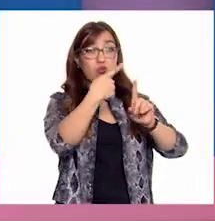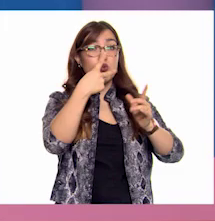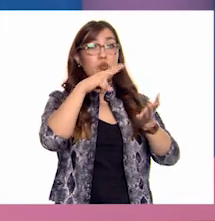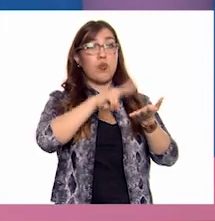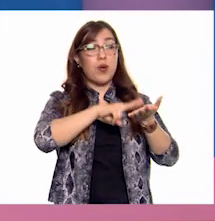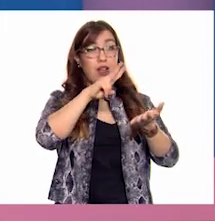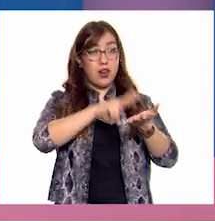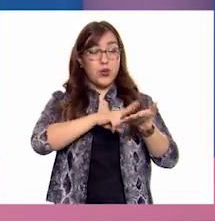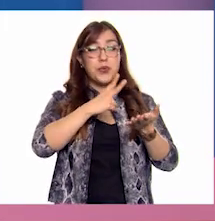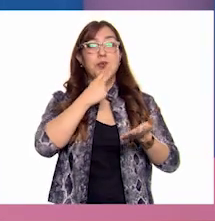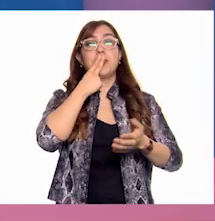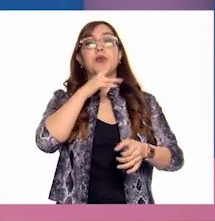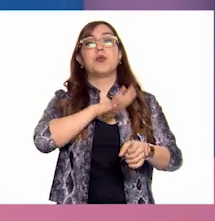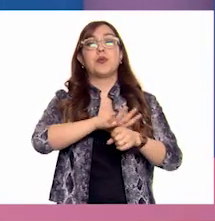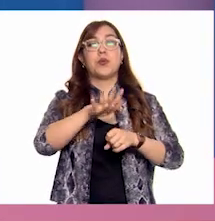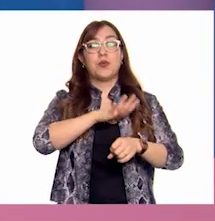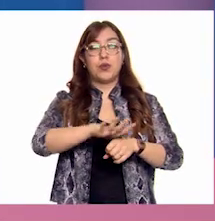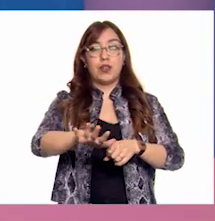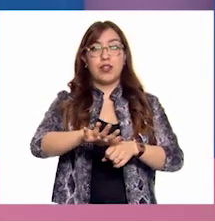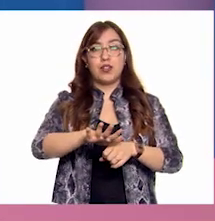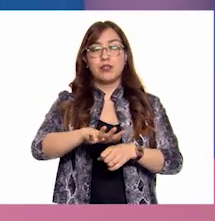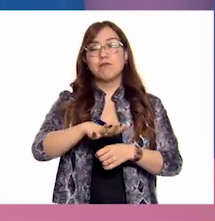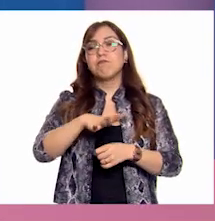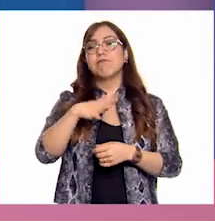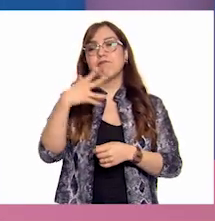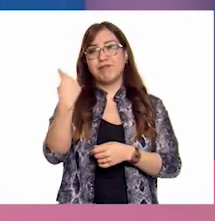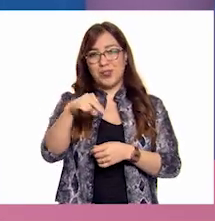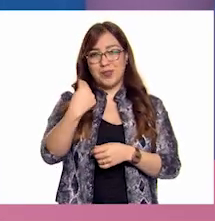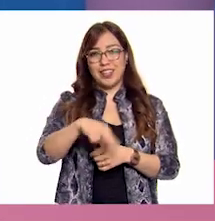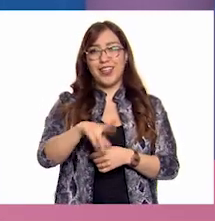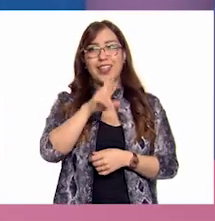R-E-S-P-E-T-O. ¡Respeto!